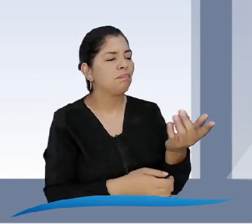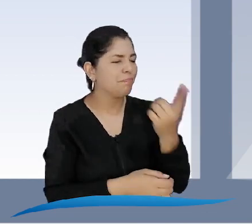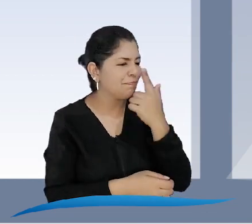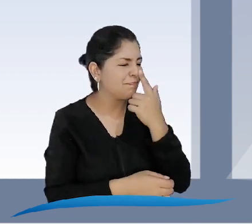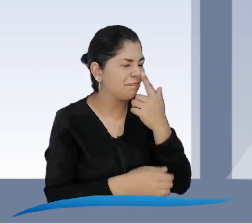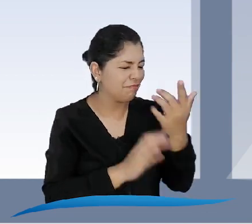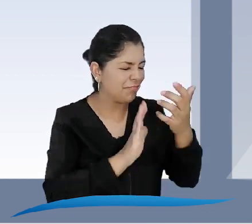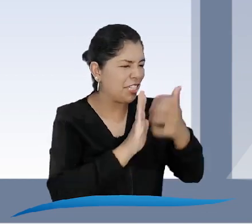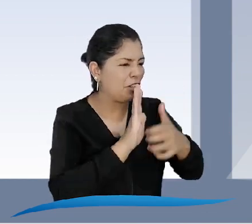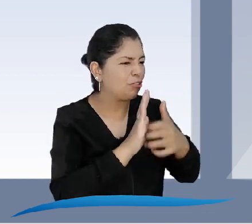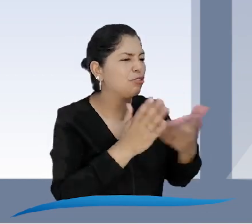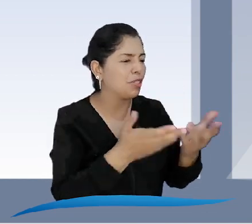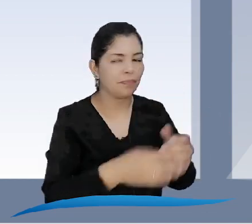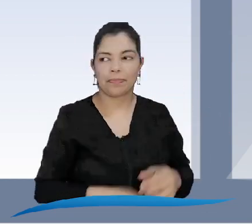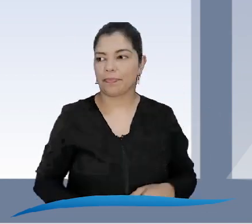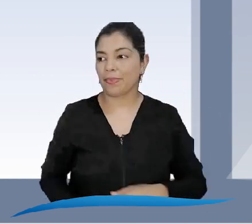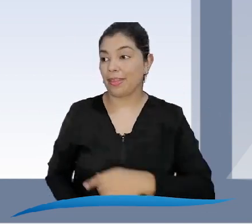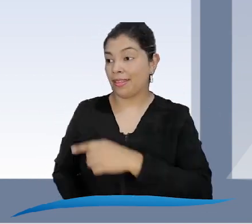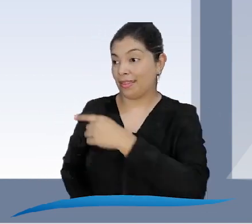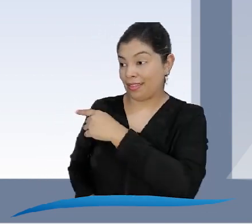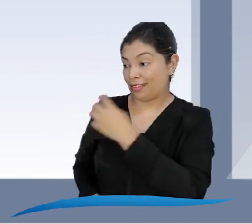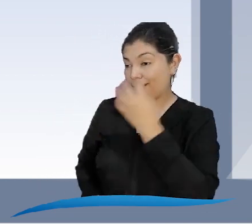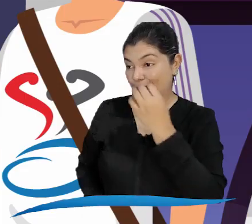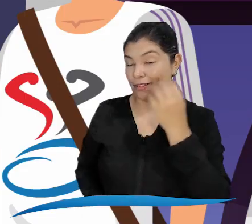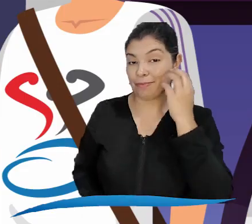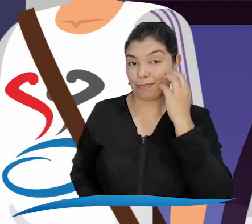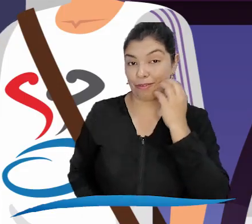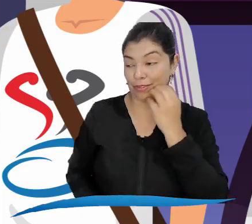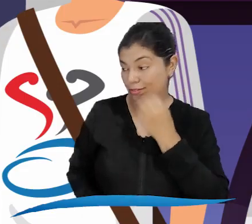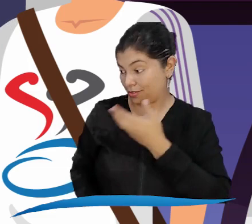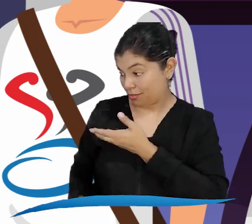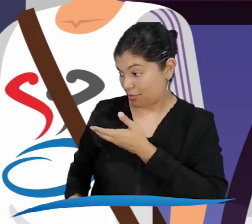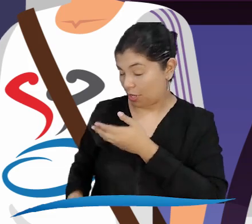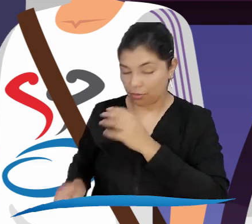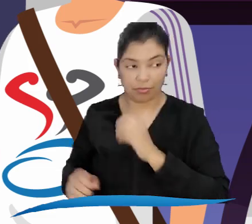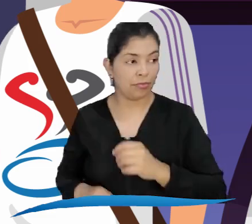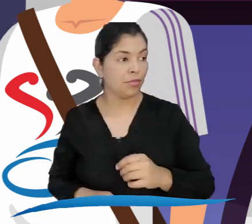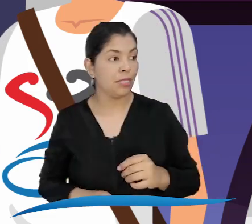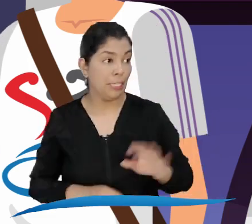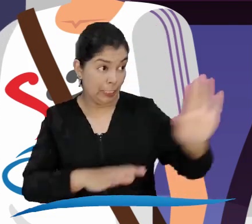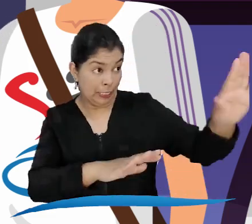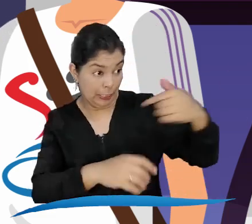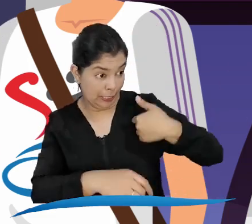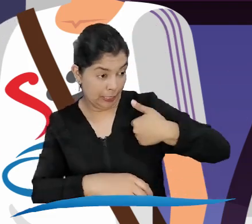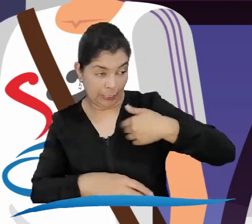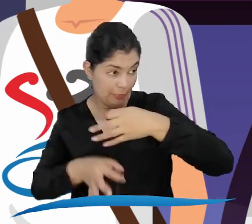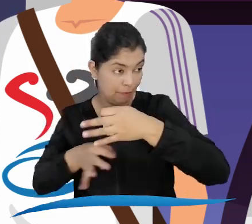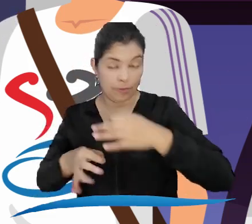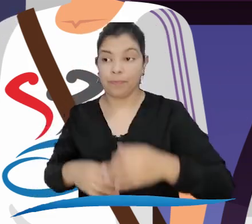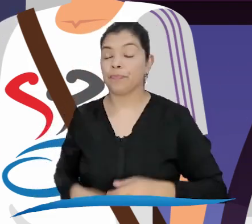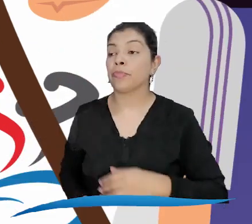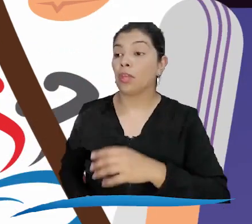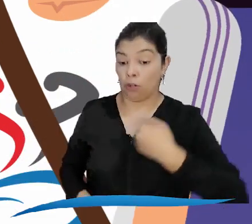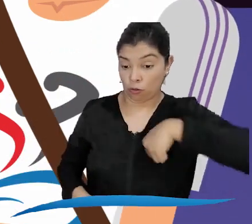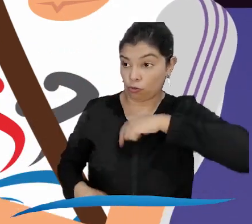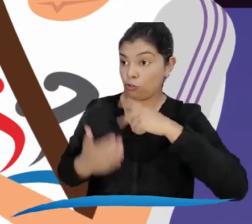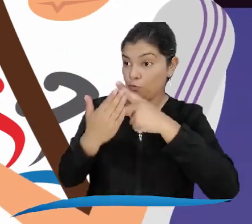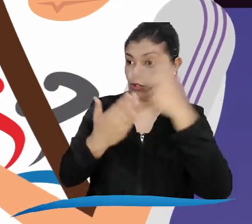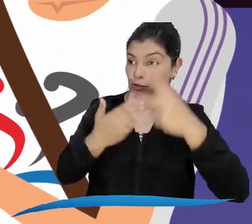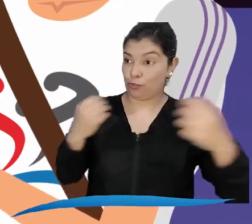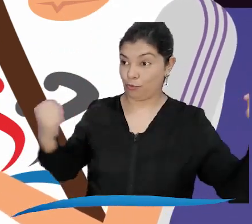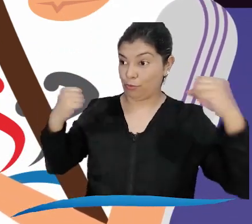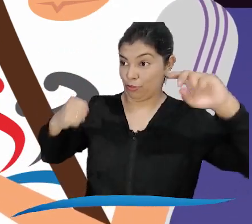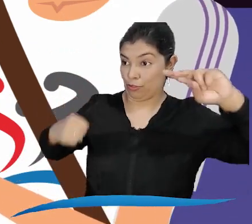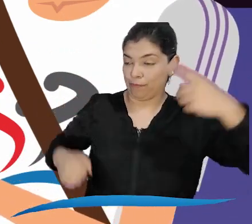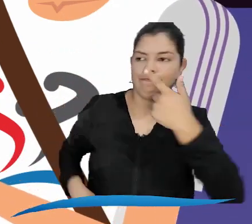Cuénteme entonces más sobre ese tal diagnóstico. Uf, compañera, déjame yo le explico al señor alcalde. Desde el